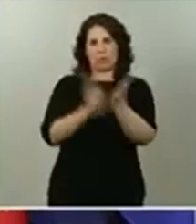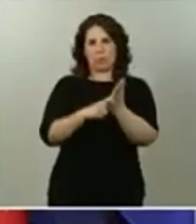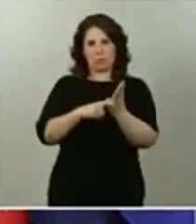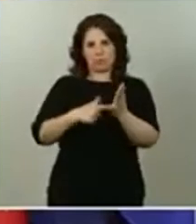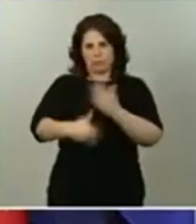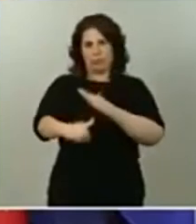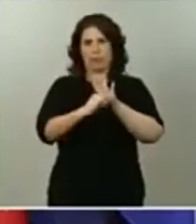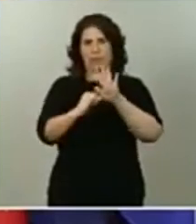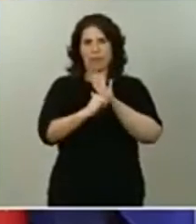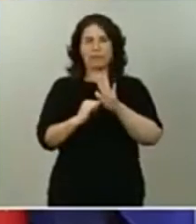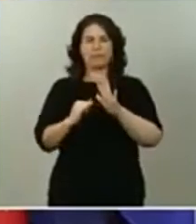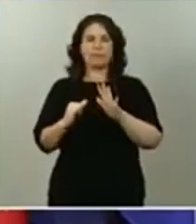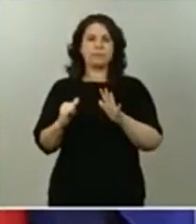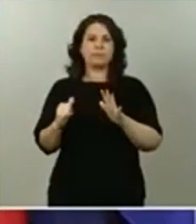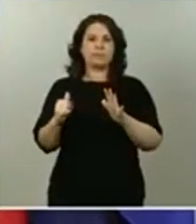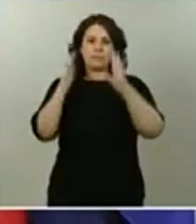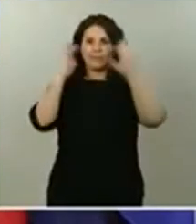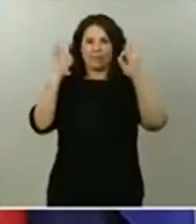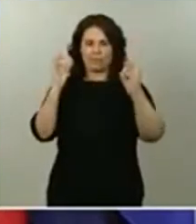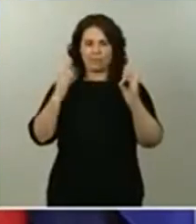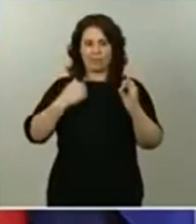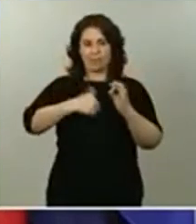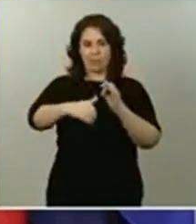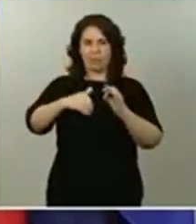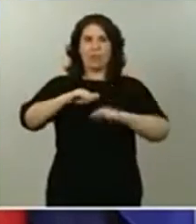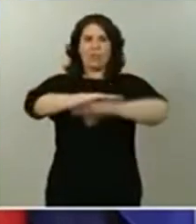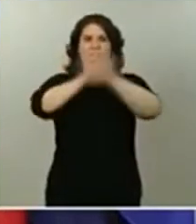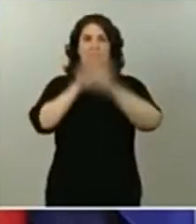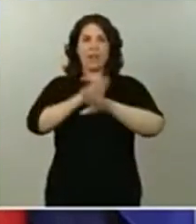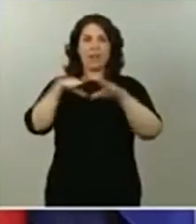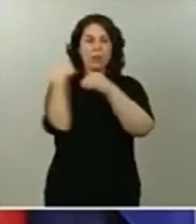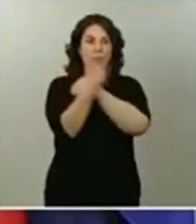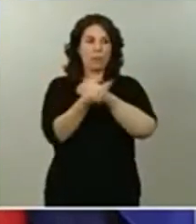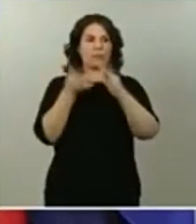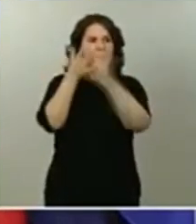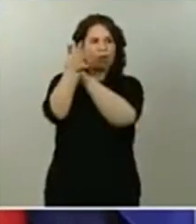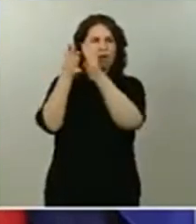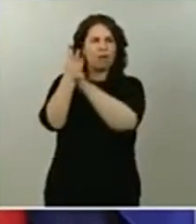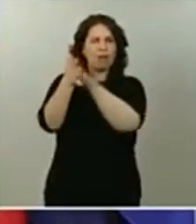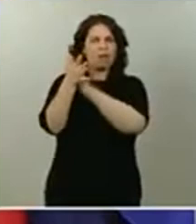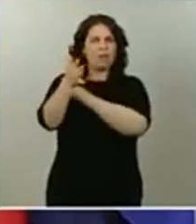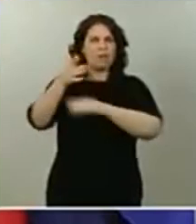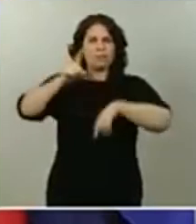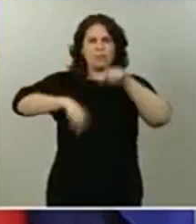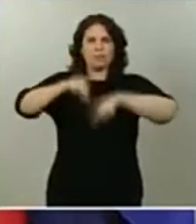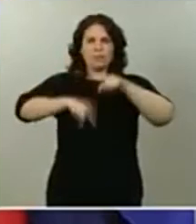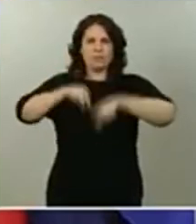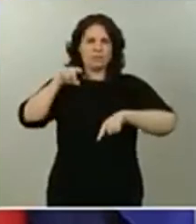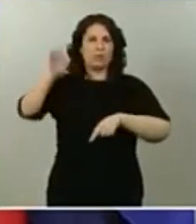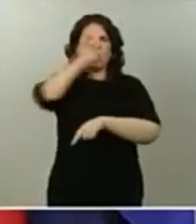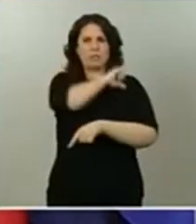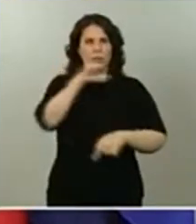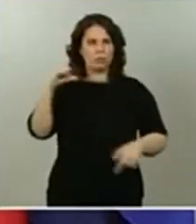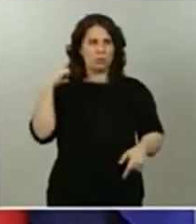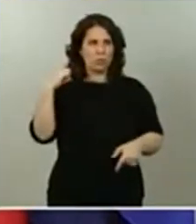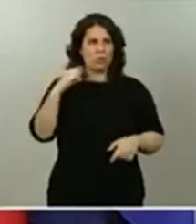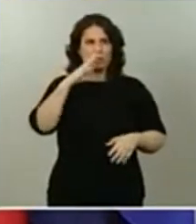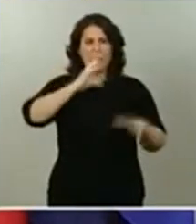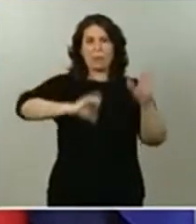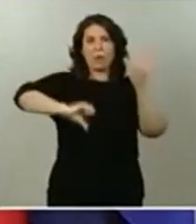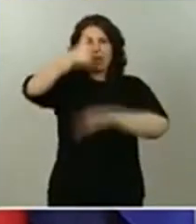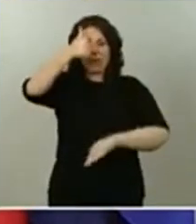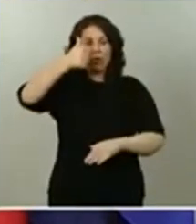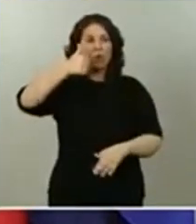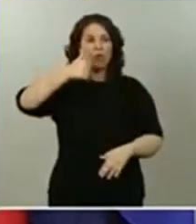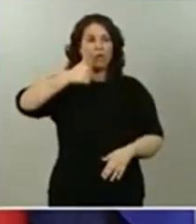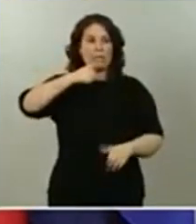la versión final de este documento en base de las aportaciones que han hecho las comunidades autónomas y de su aprobación que esperamos insisto que se produzca en el